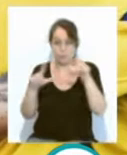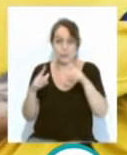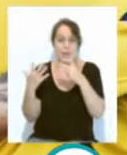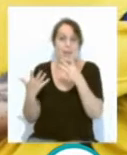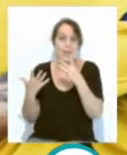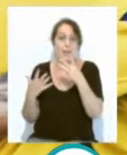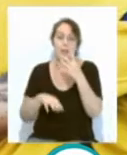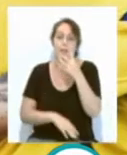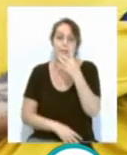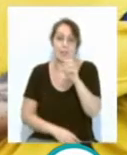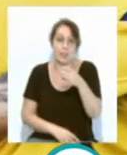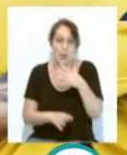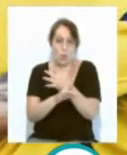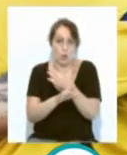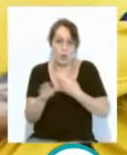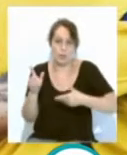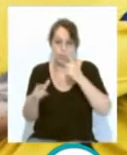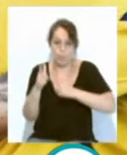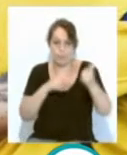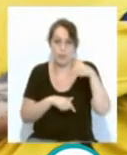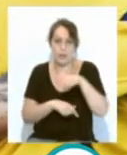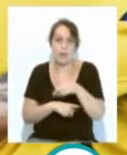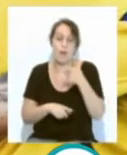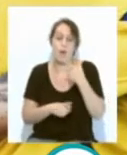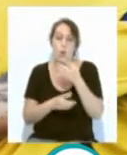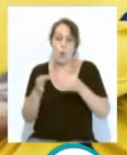que marchan en esa expedición, donde falta jurado.